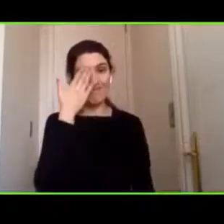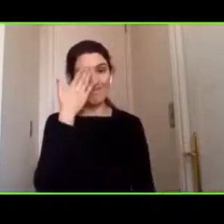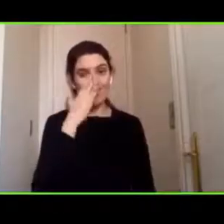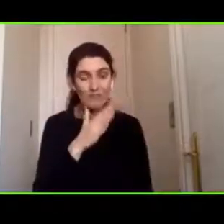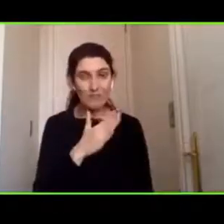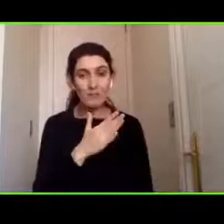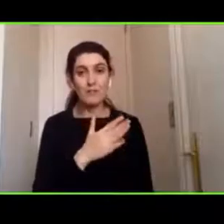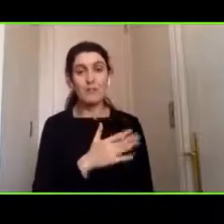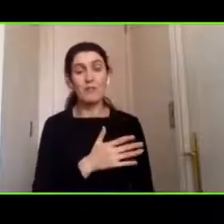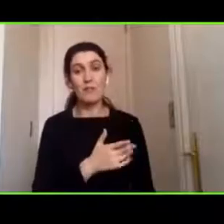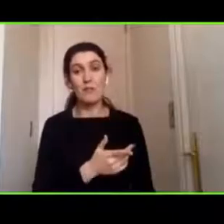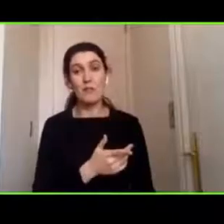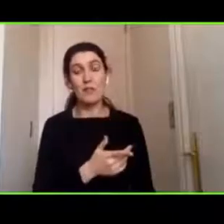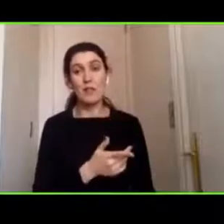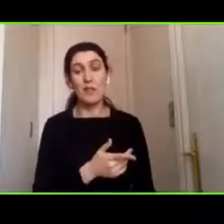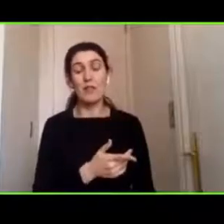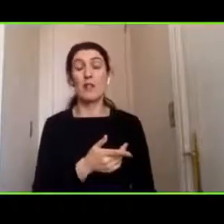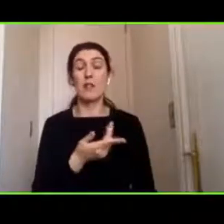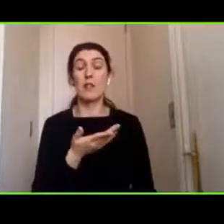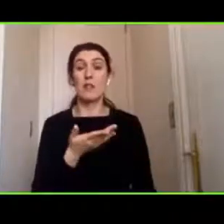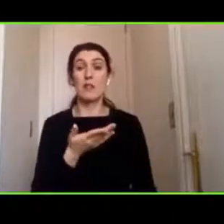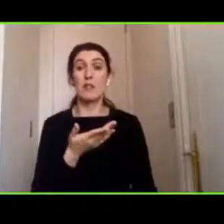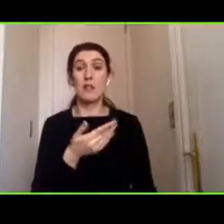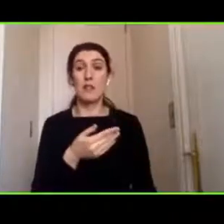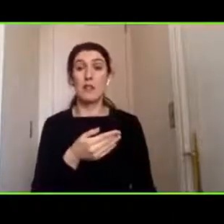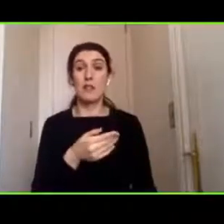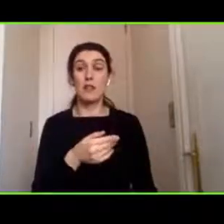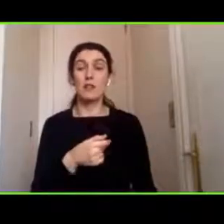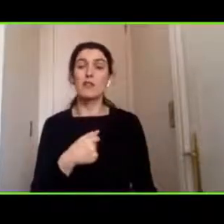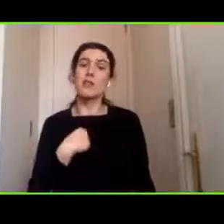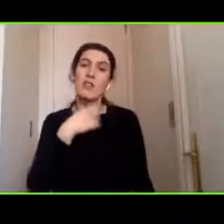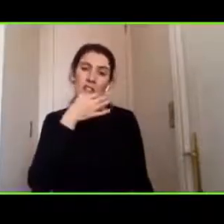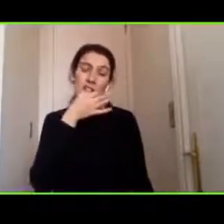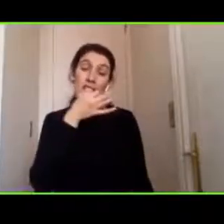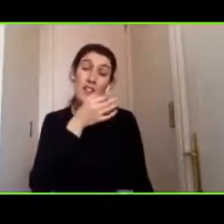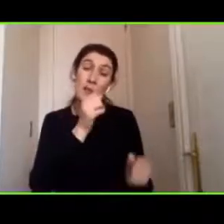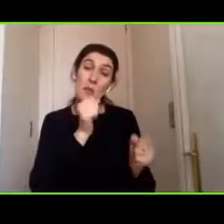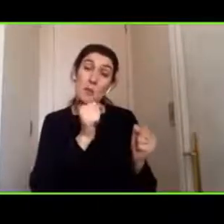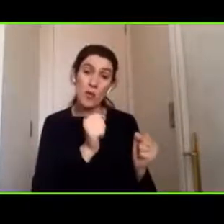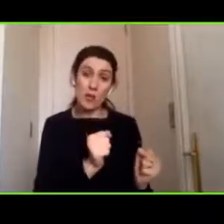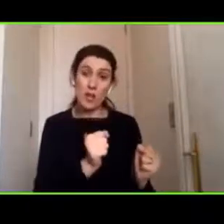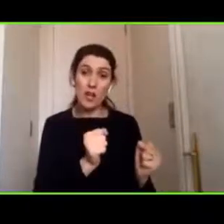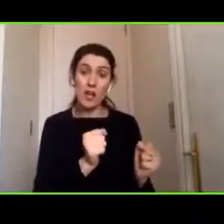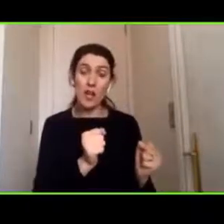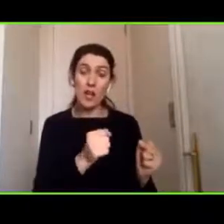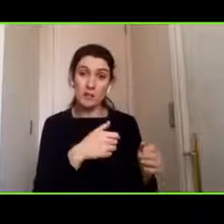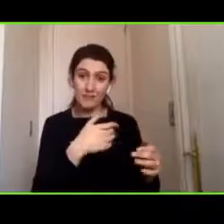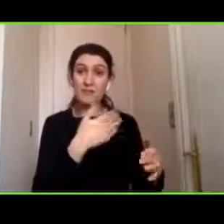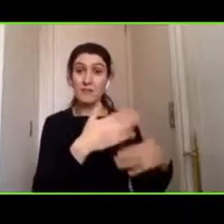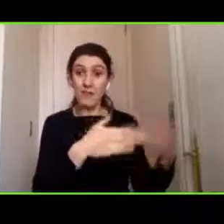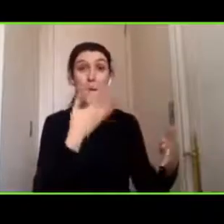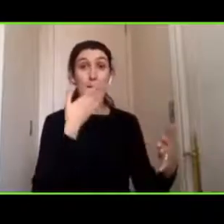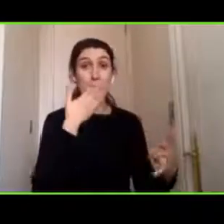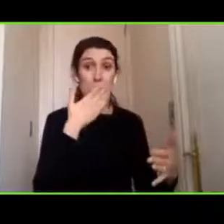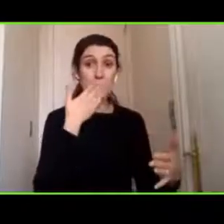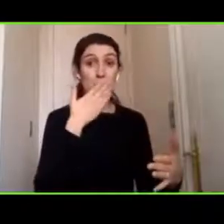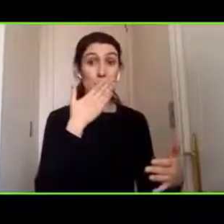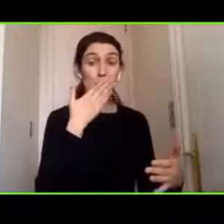a pesar de predecir o de pronosticar que podría avanzar en su